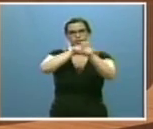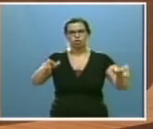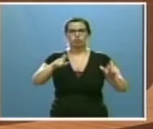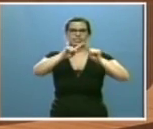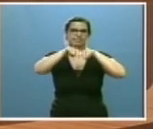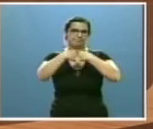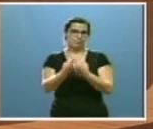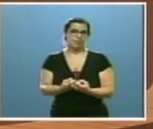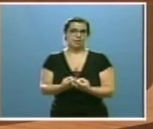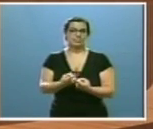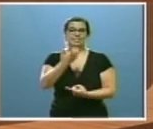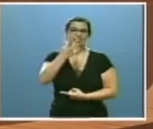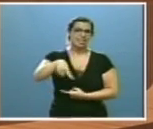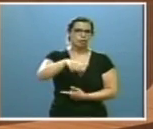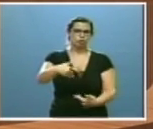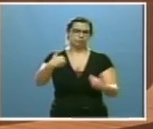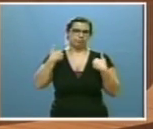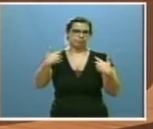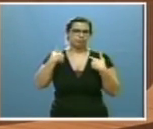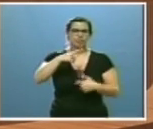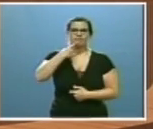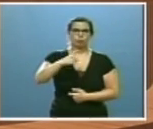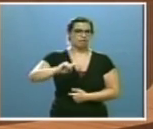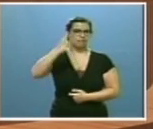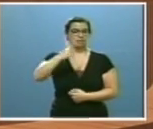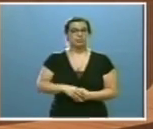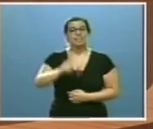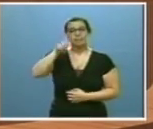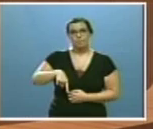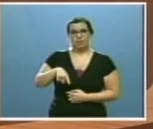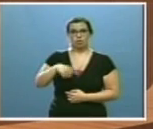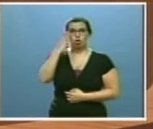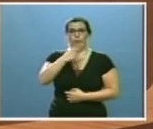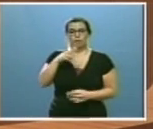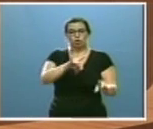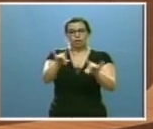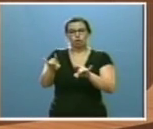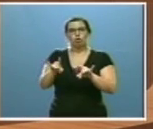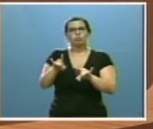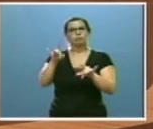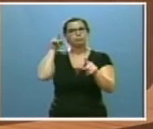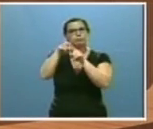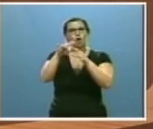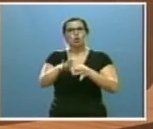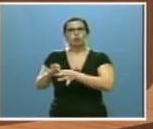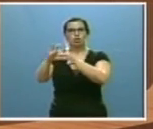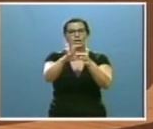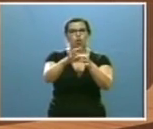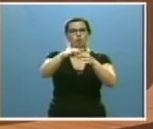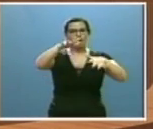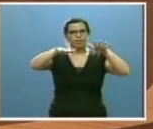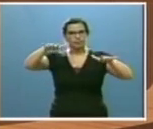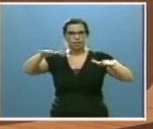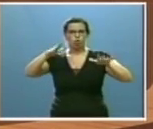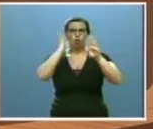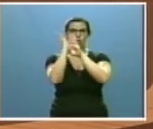familias que tienen más dificultades. Y con un territorio más cohesionado, equilibrado y ordenado.